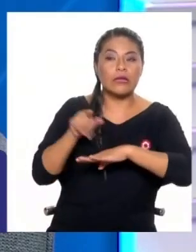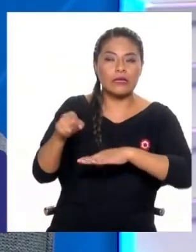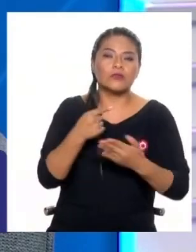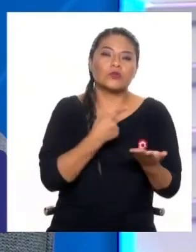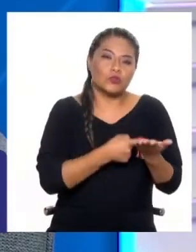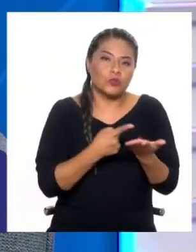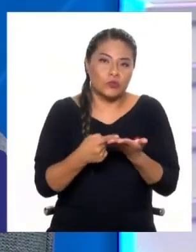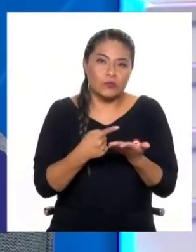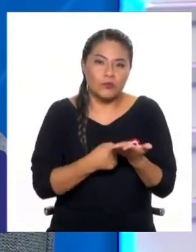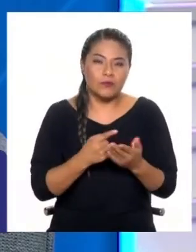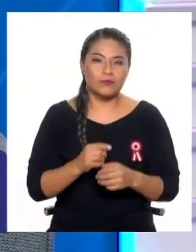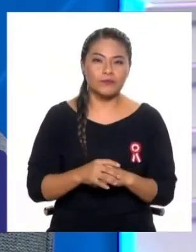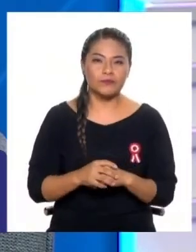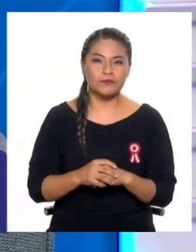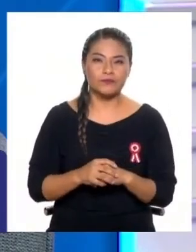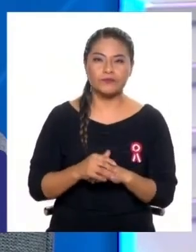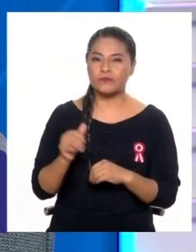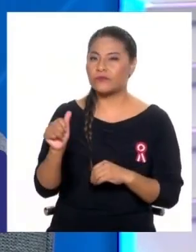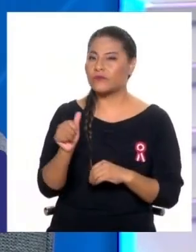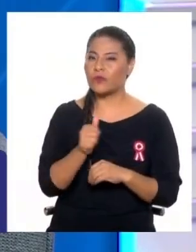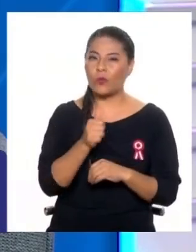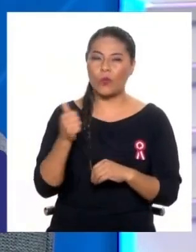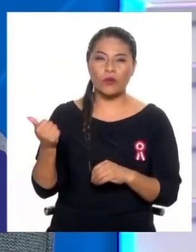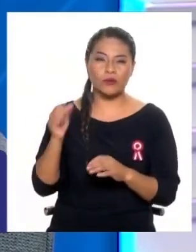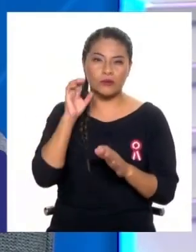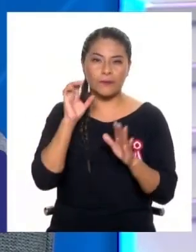establecerse en función de algunas acciones específicas.